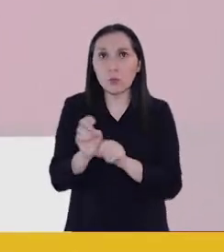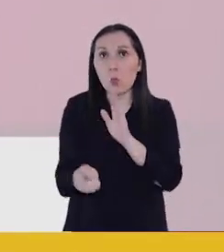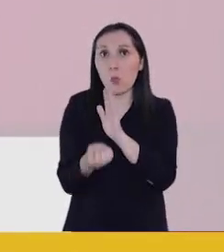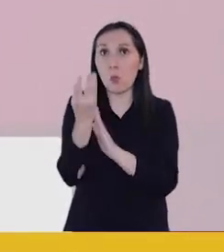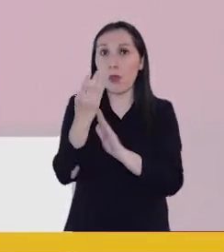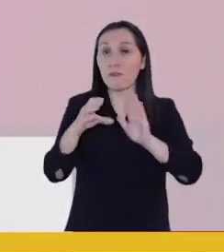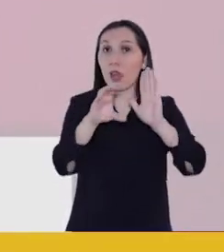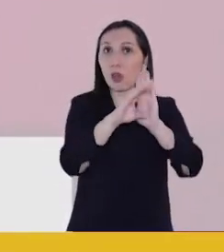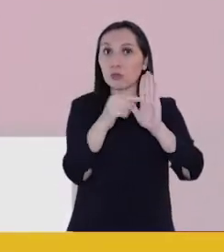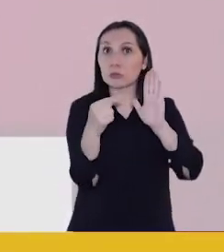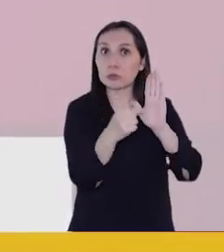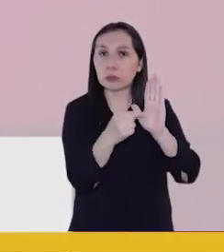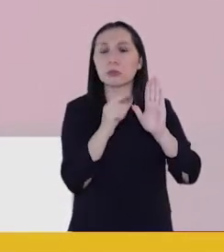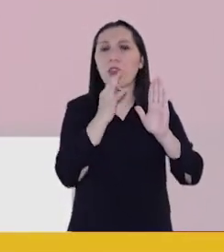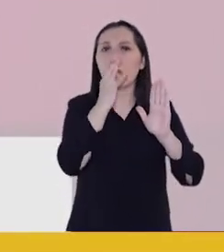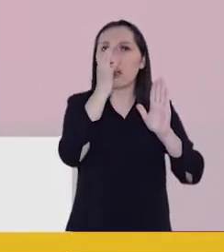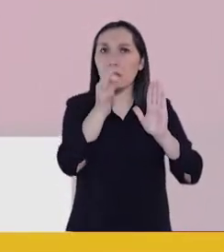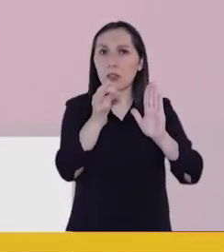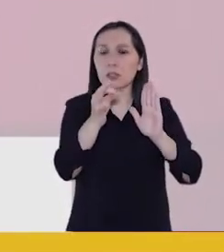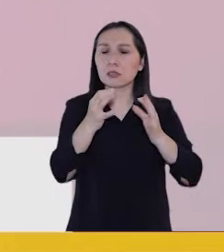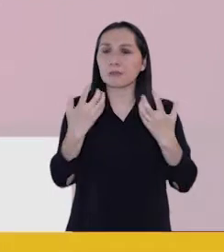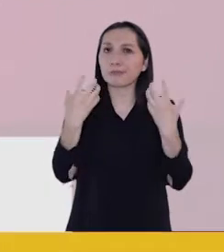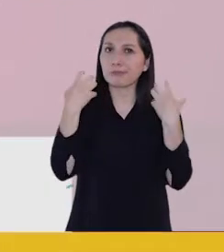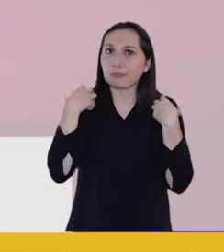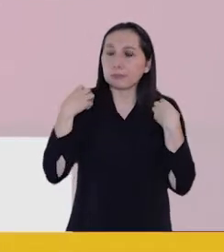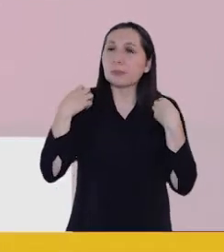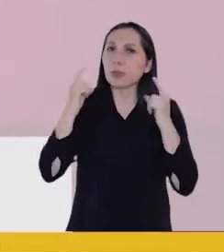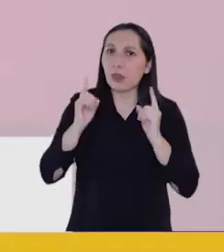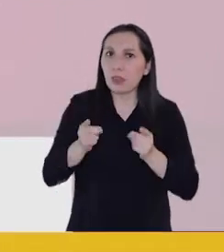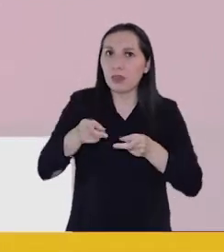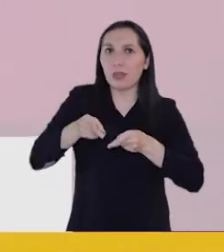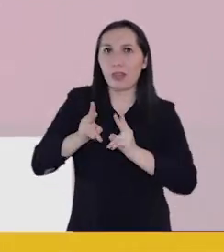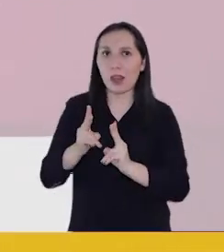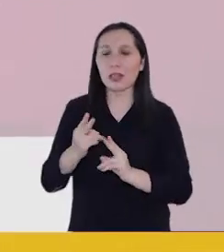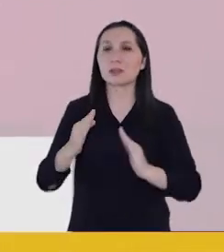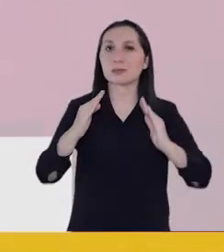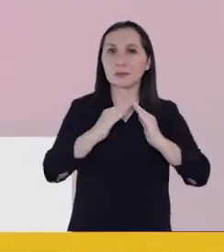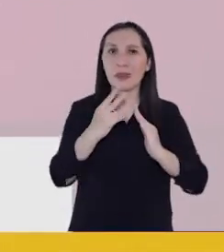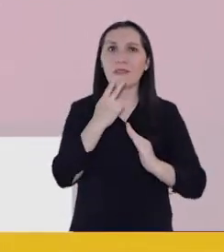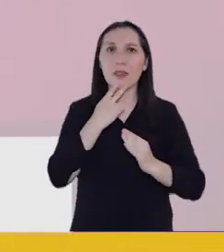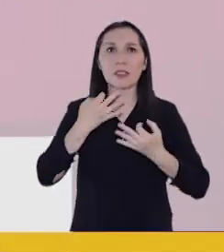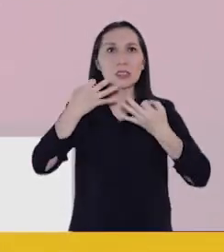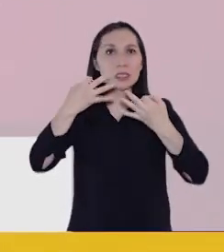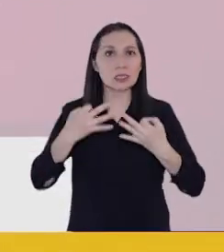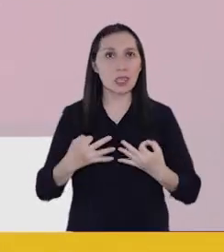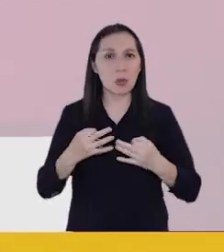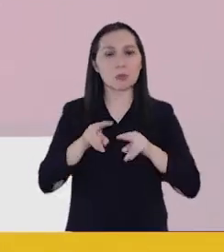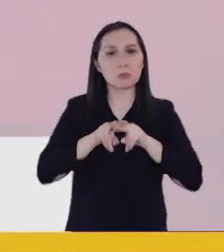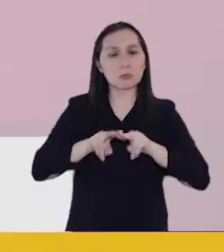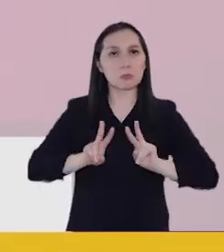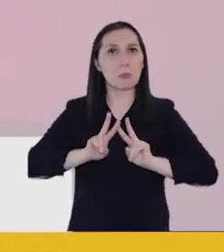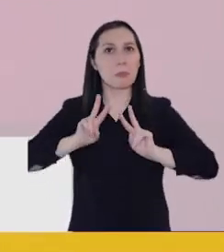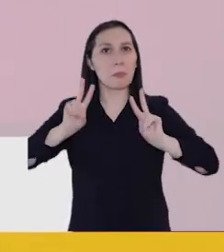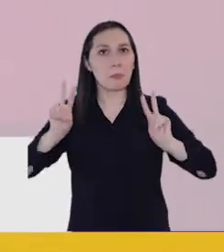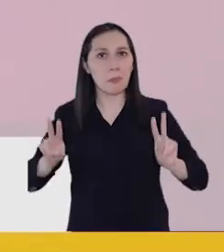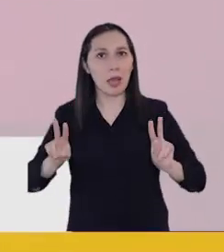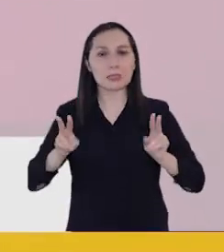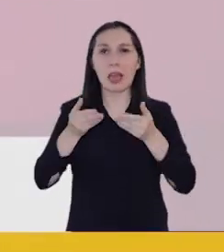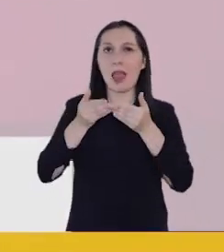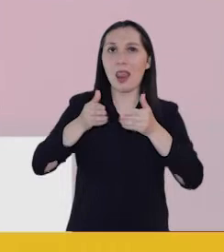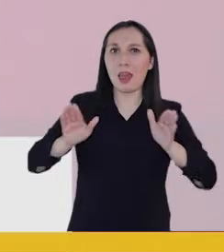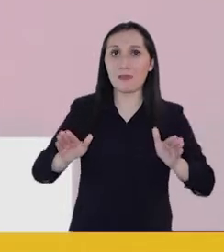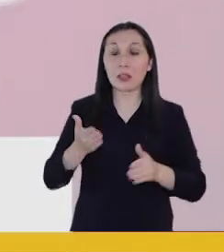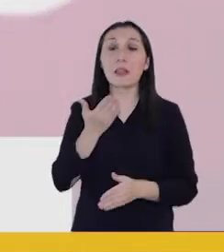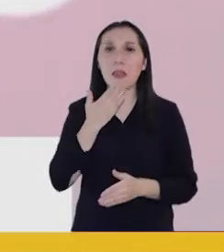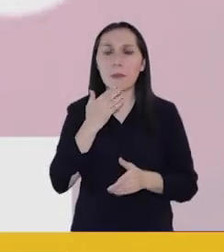Velaré para que nuestra nueva constitución establezca de manera responsable el derecho a vivir en seguridad, en paz